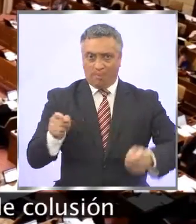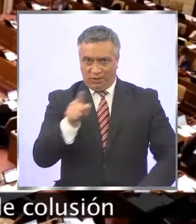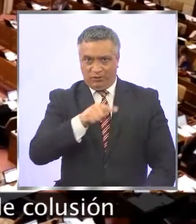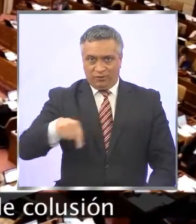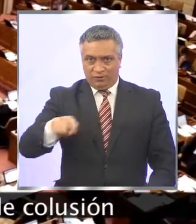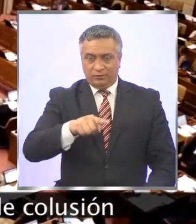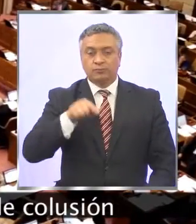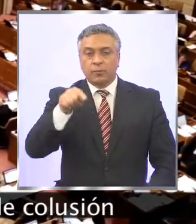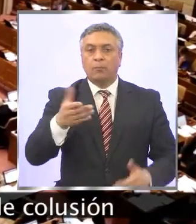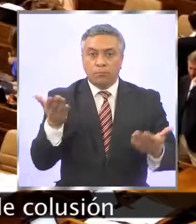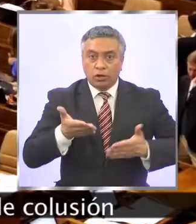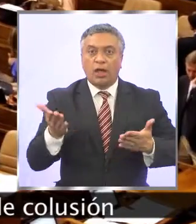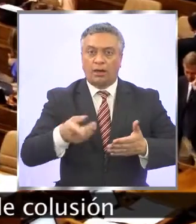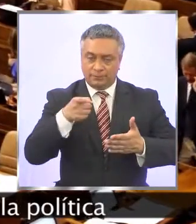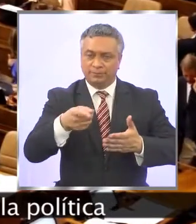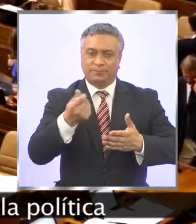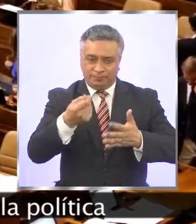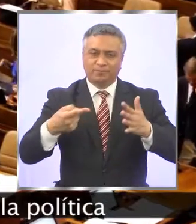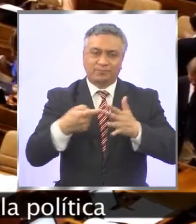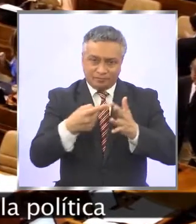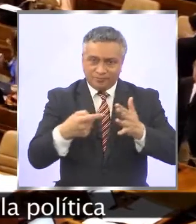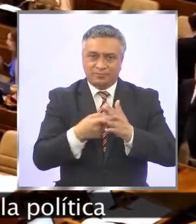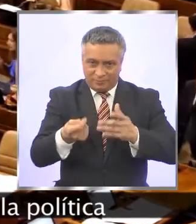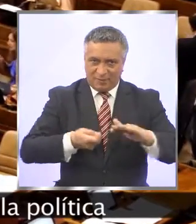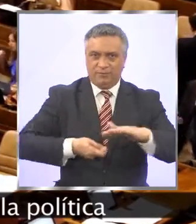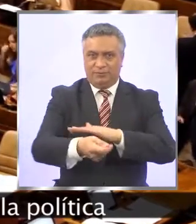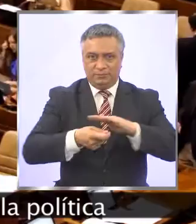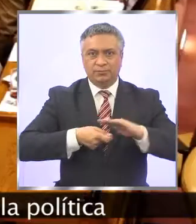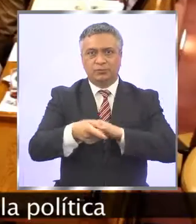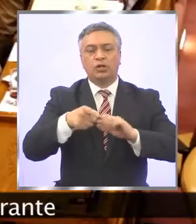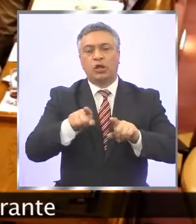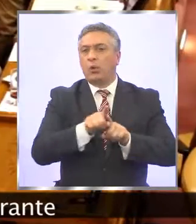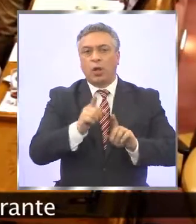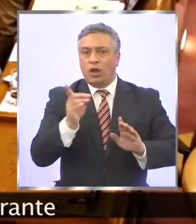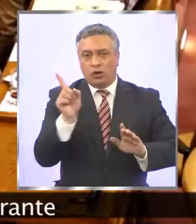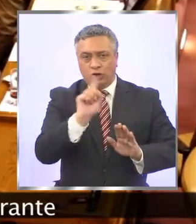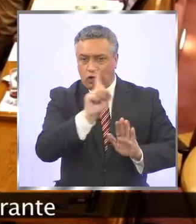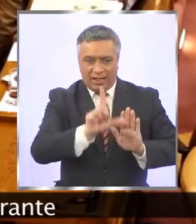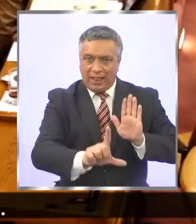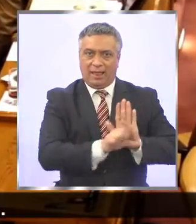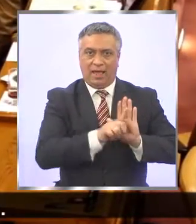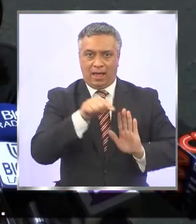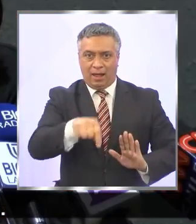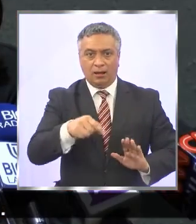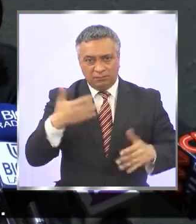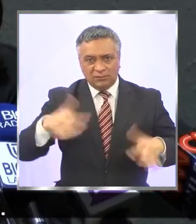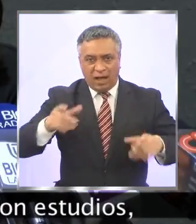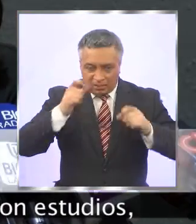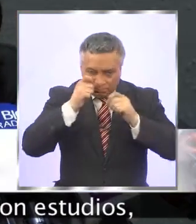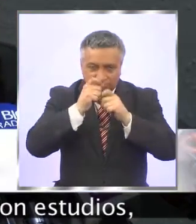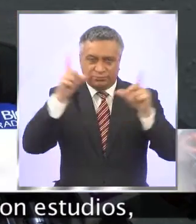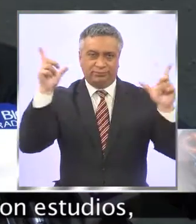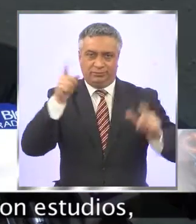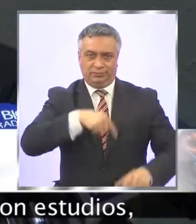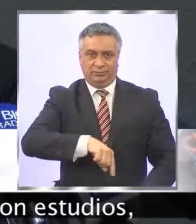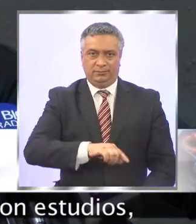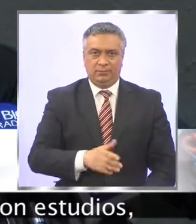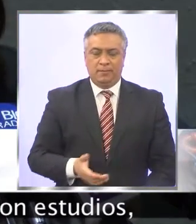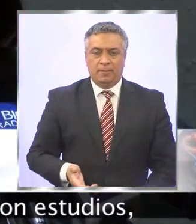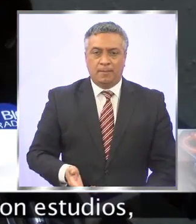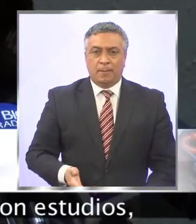básicamente por los casos de corrupción y el financiamiento ilegal de la política que se han conocido durante este último tiempo. Si bien